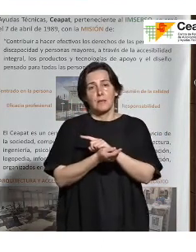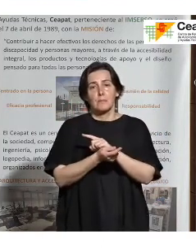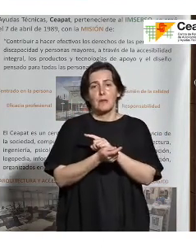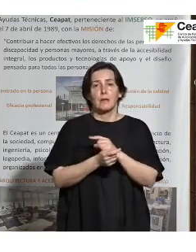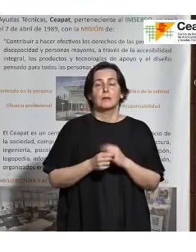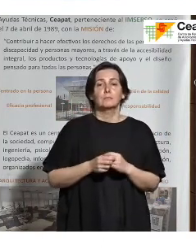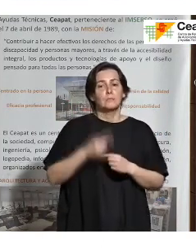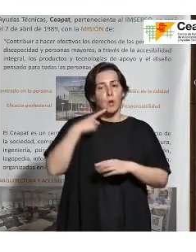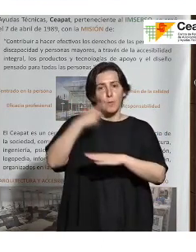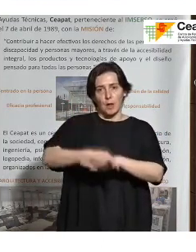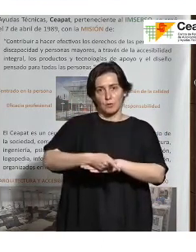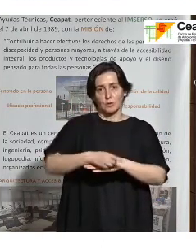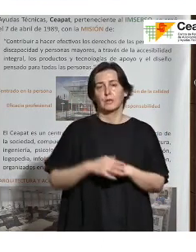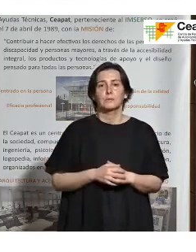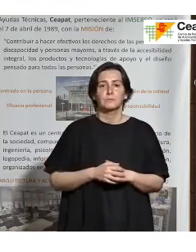obligatoria.